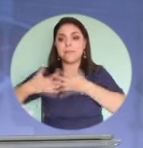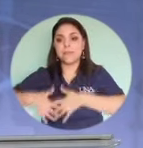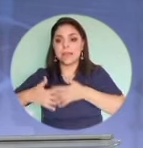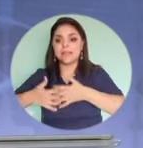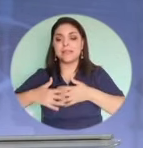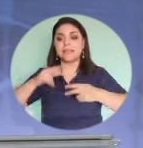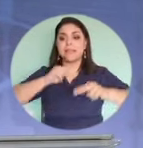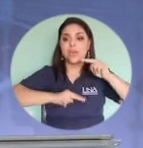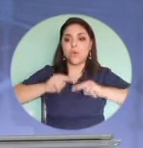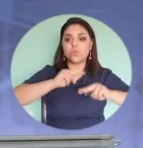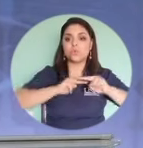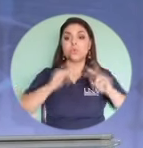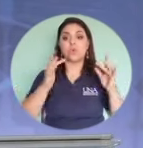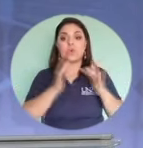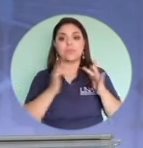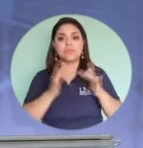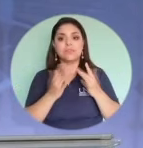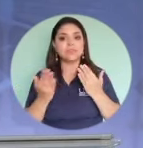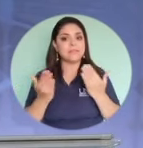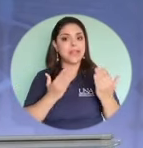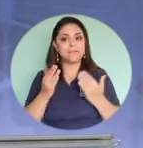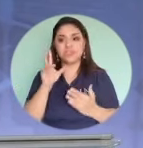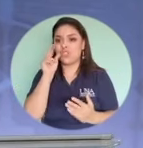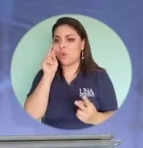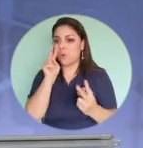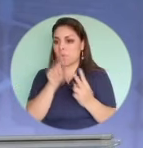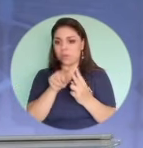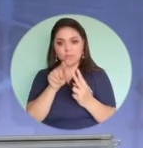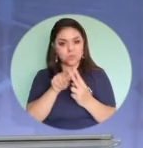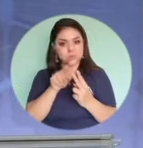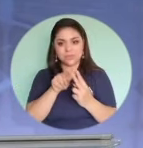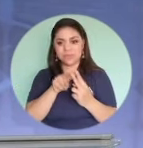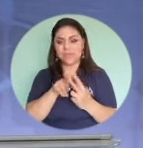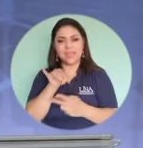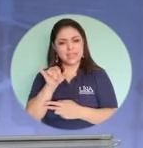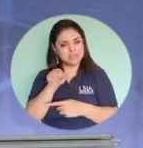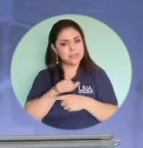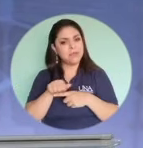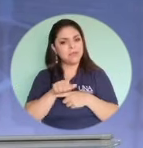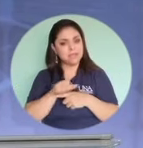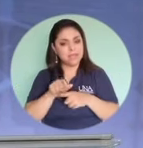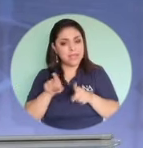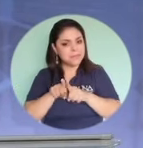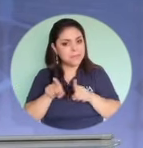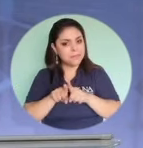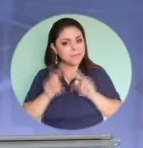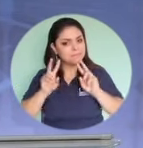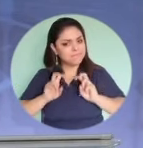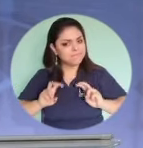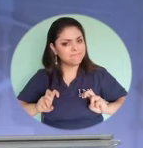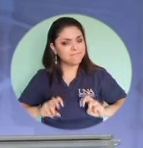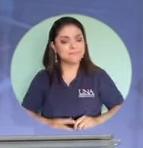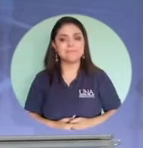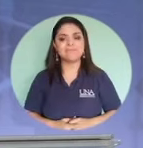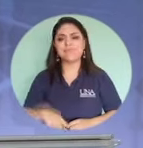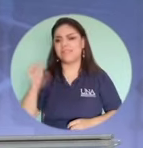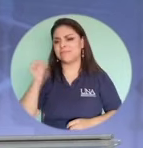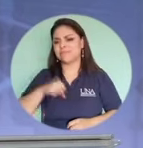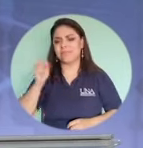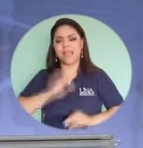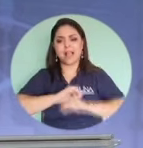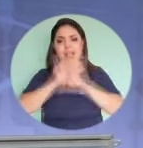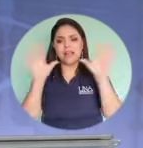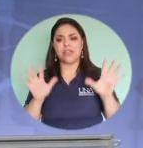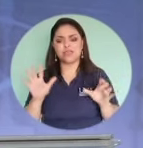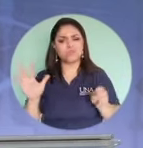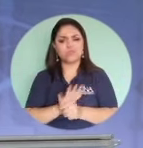negocios contactos que tal vez no conoce esa práctica también debería ser revisada totalmente